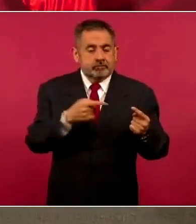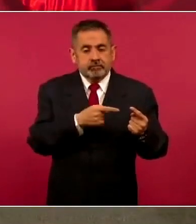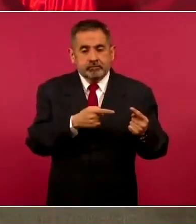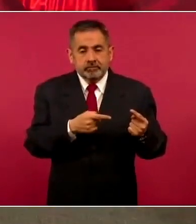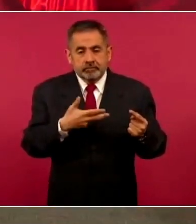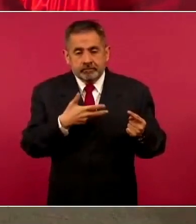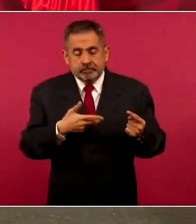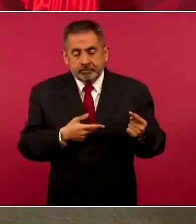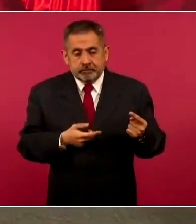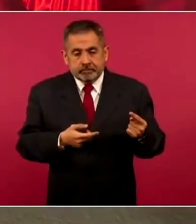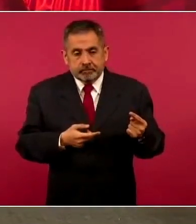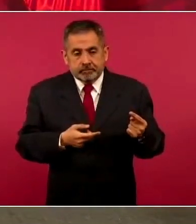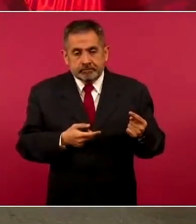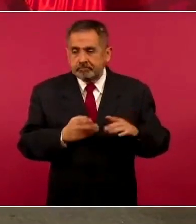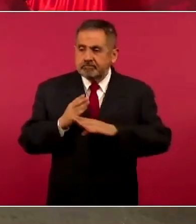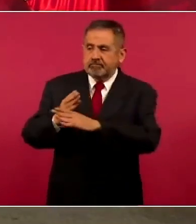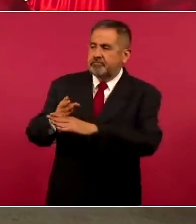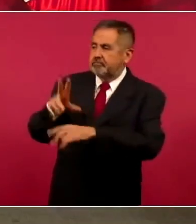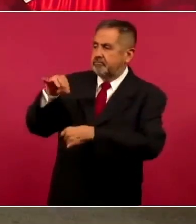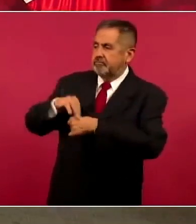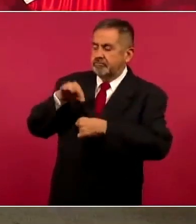bloquean.